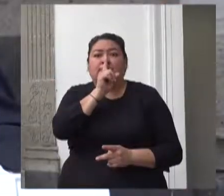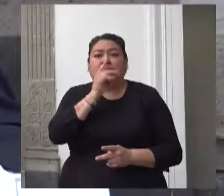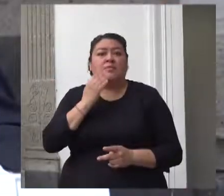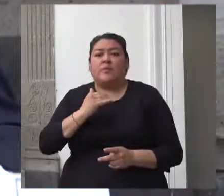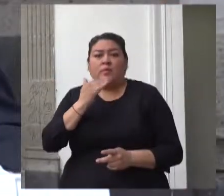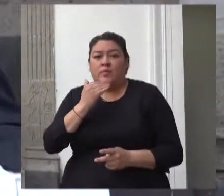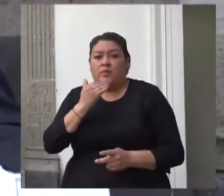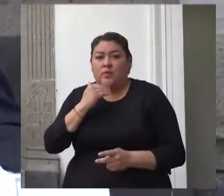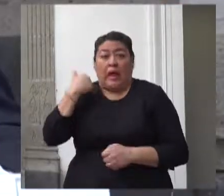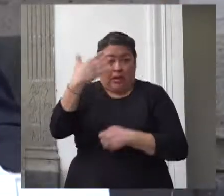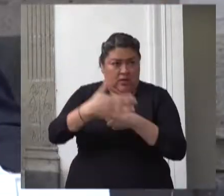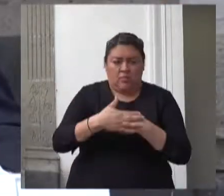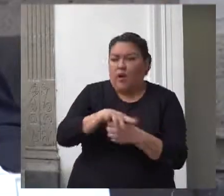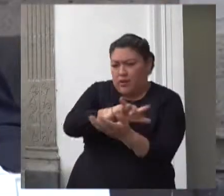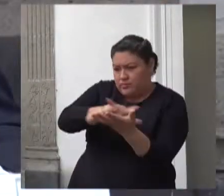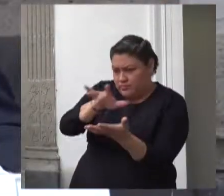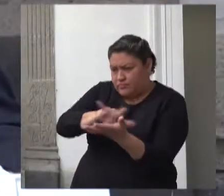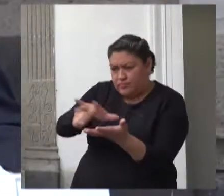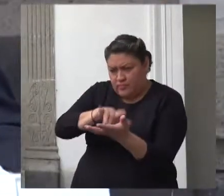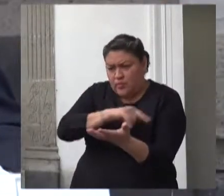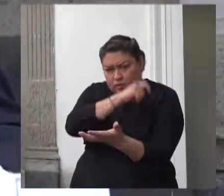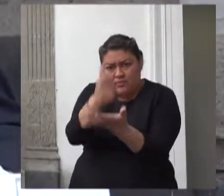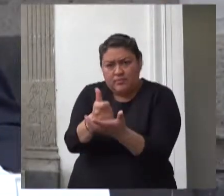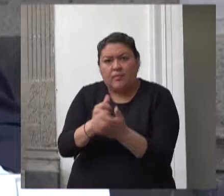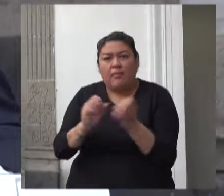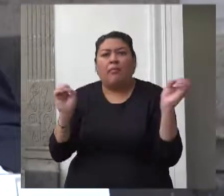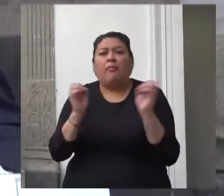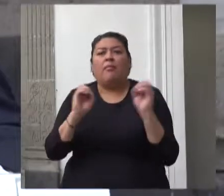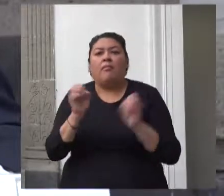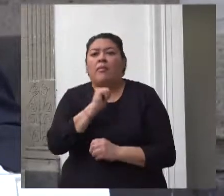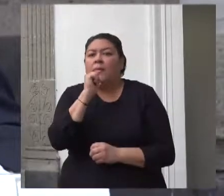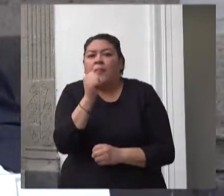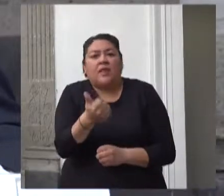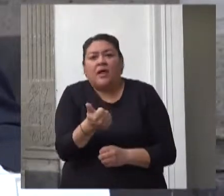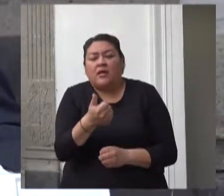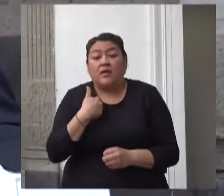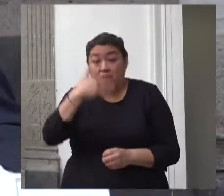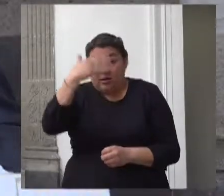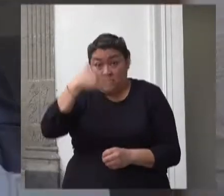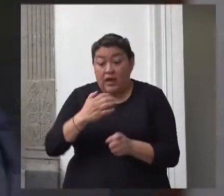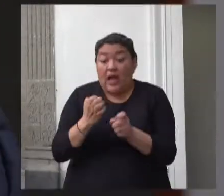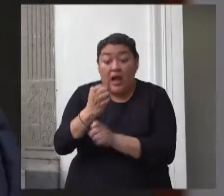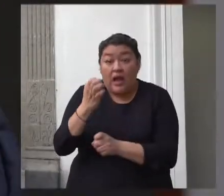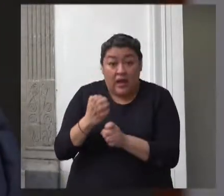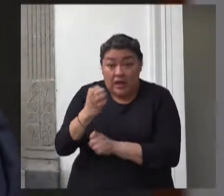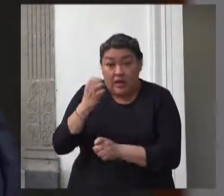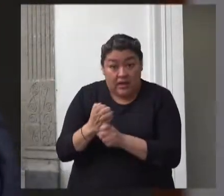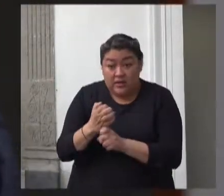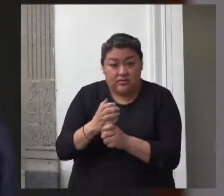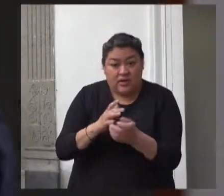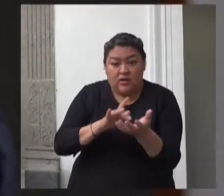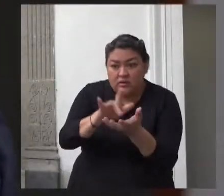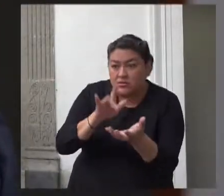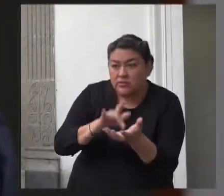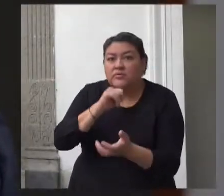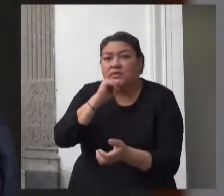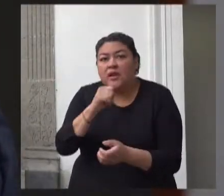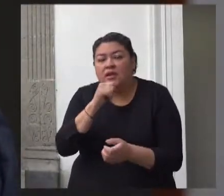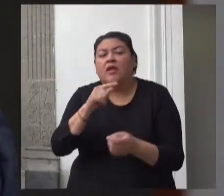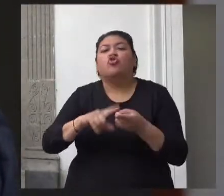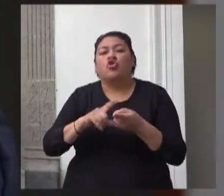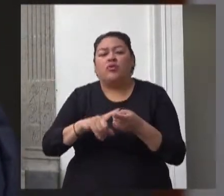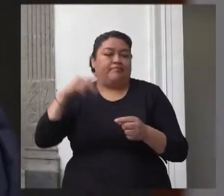el apoyo del nuevo programa los cinco estados donde se reportó el mayor número de casos fueron